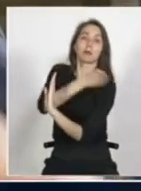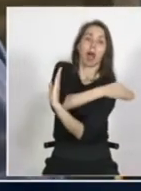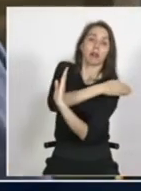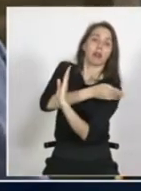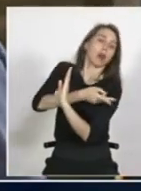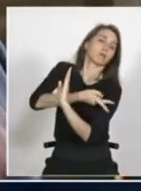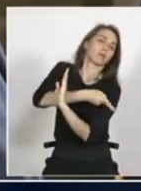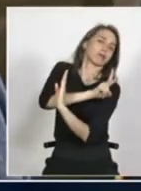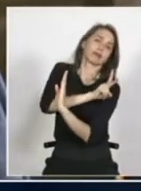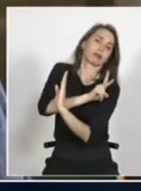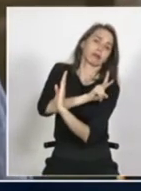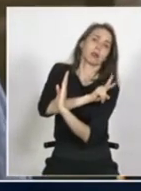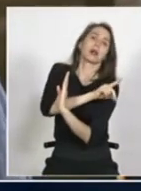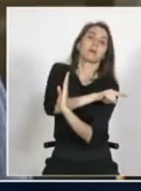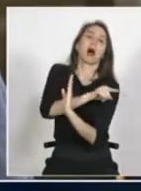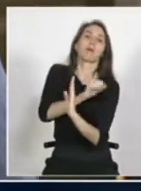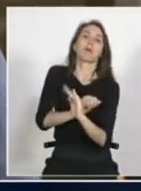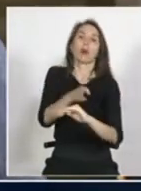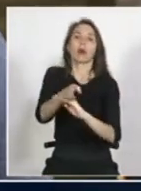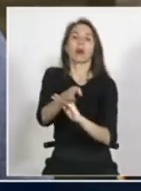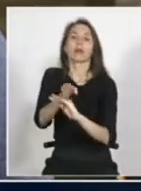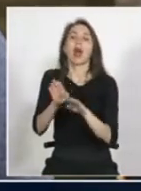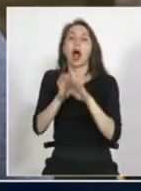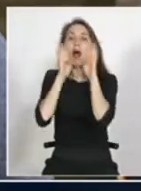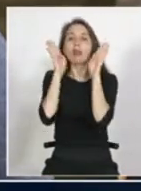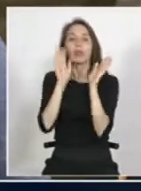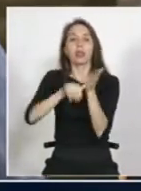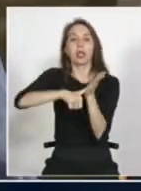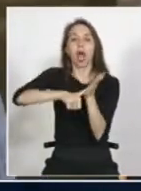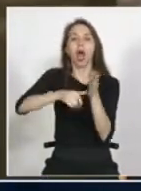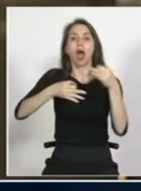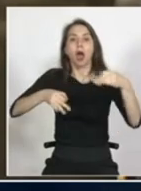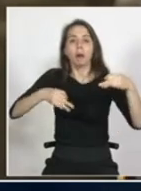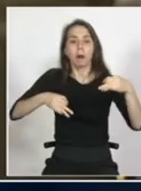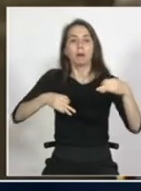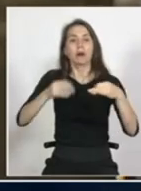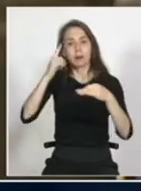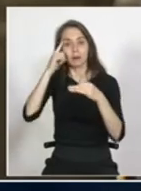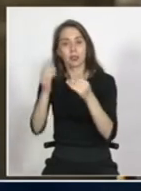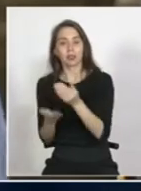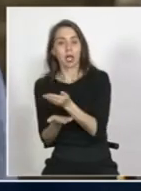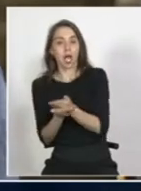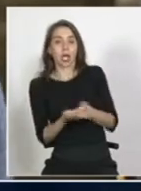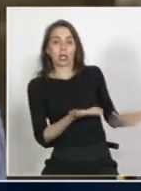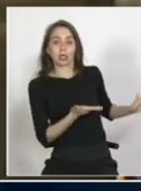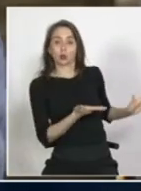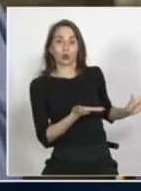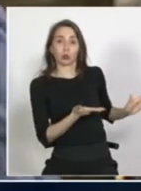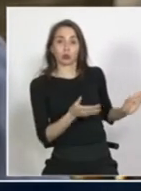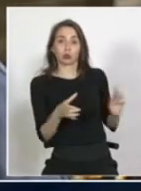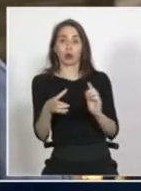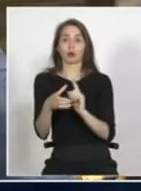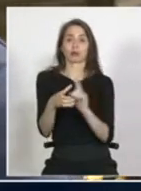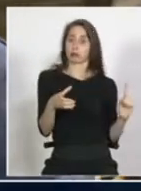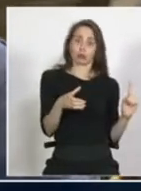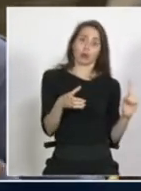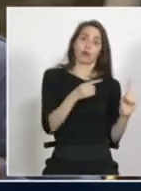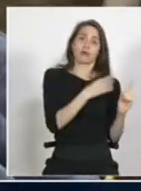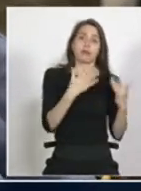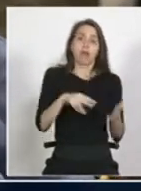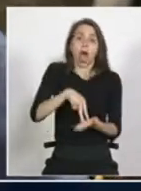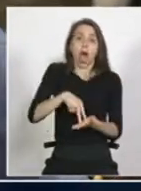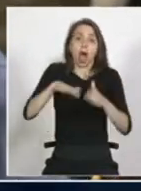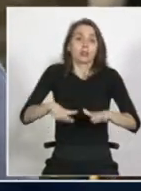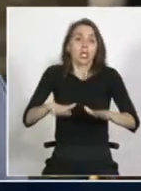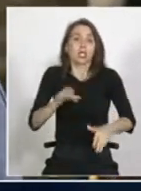poder regularizar a los que están y que puedan partir no desde la exclusión, sino desde, ya, están acá y ahora cómo